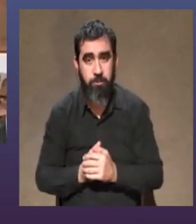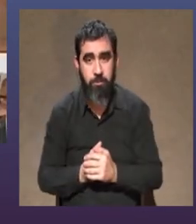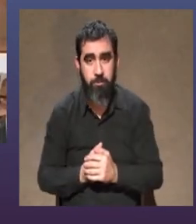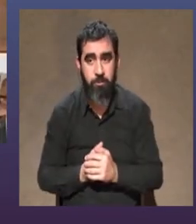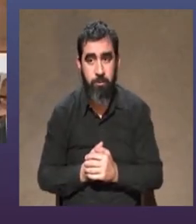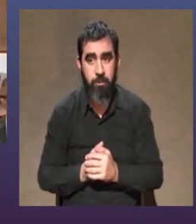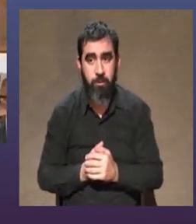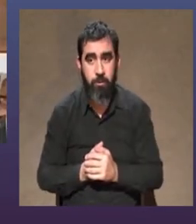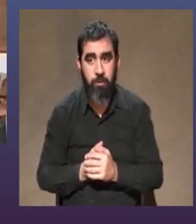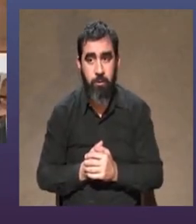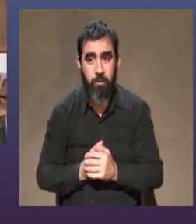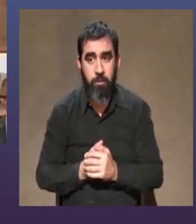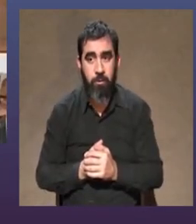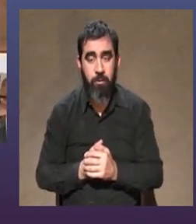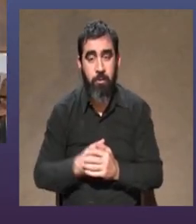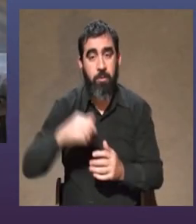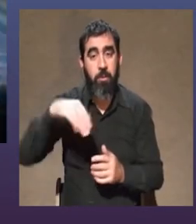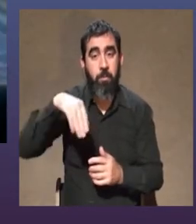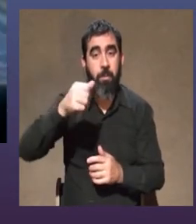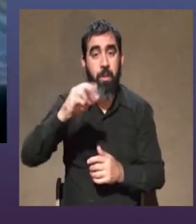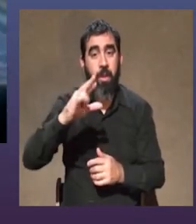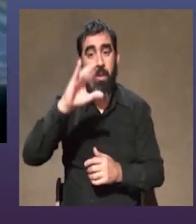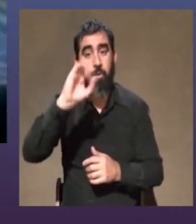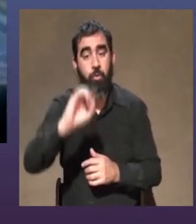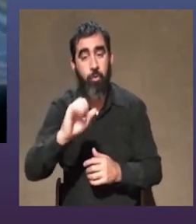voy con Mario Ferreira